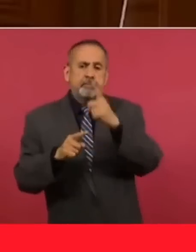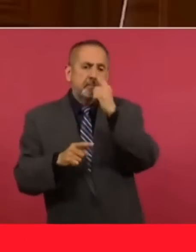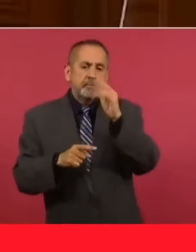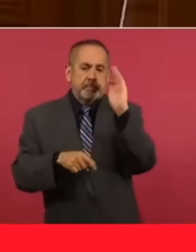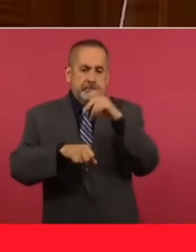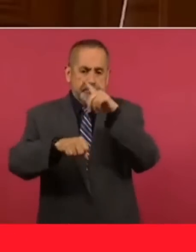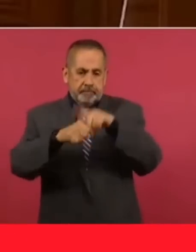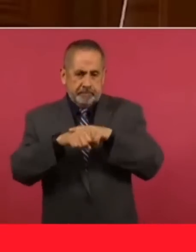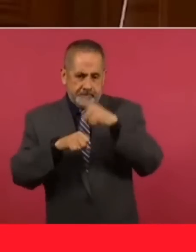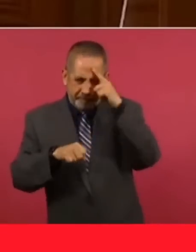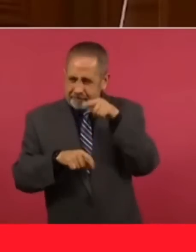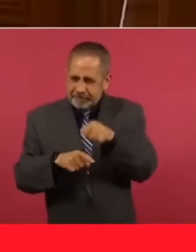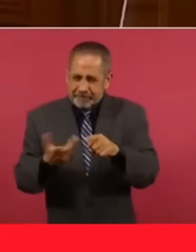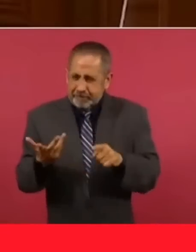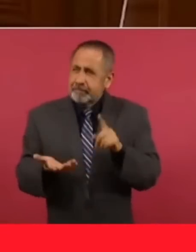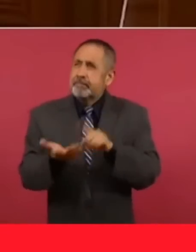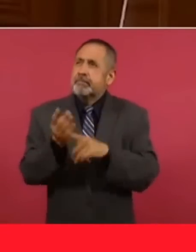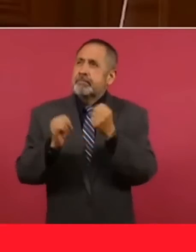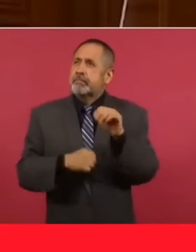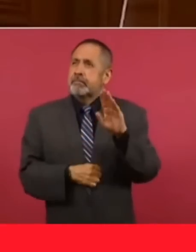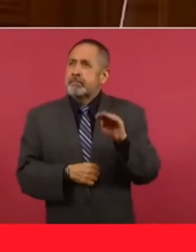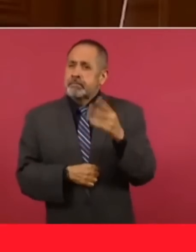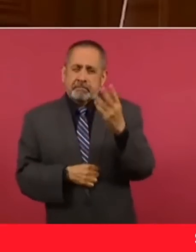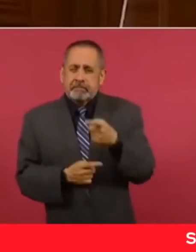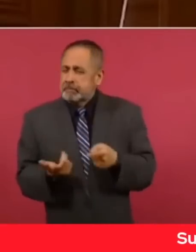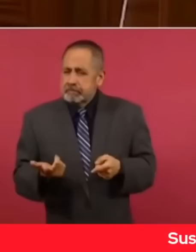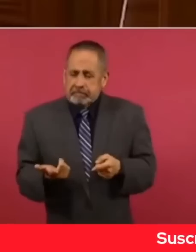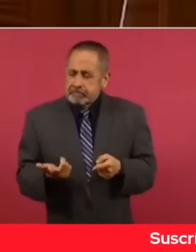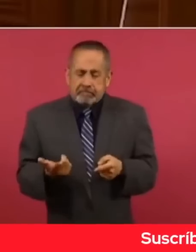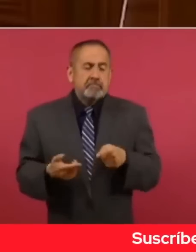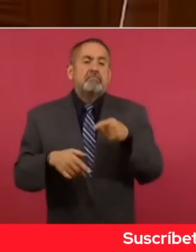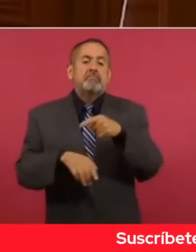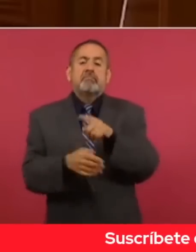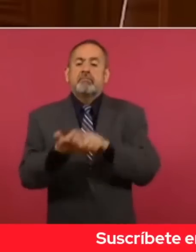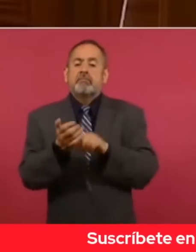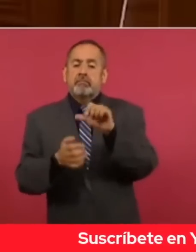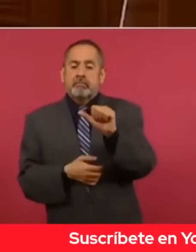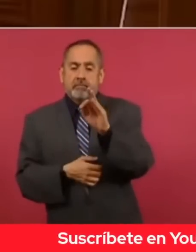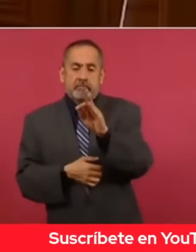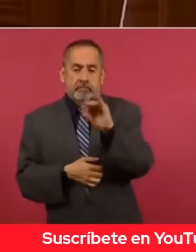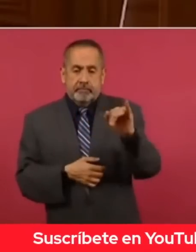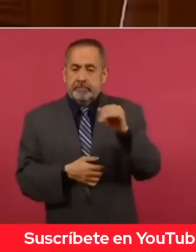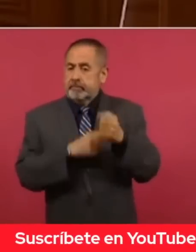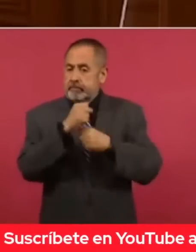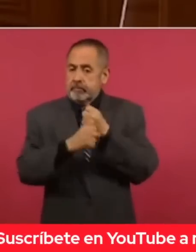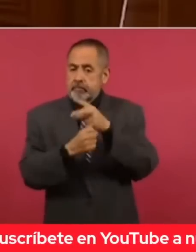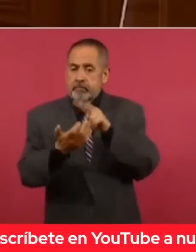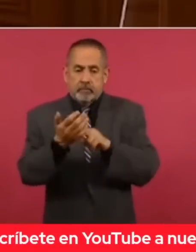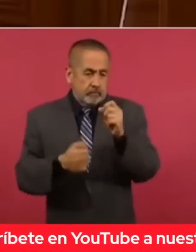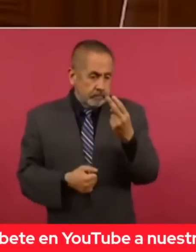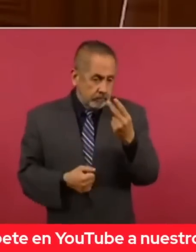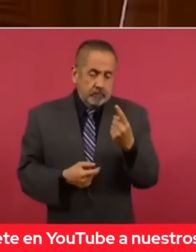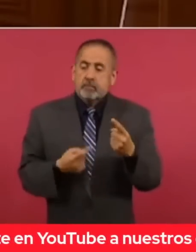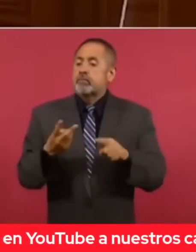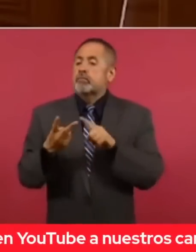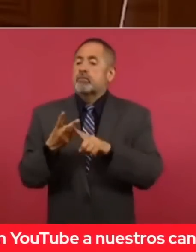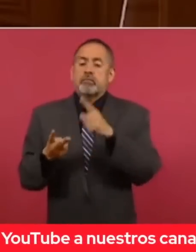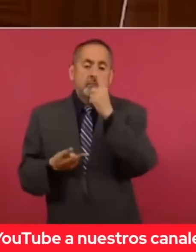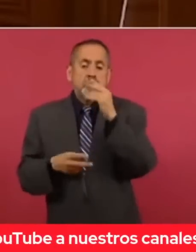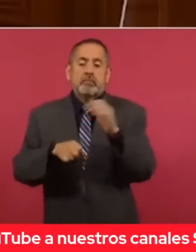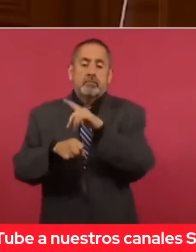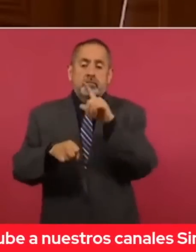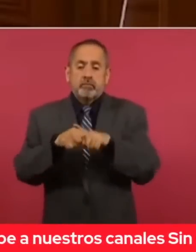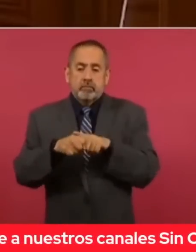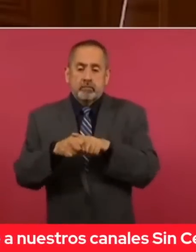Federal Preventiva en 1999, la Agencia Federal de Investigaciones en 2001, la Policía Federal